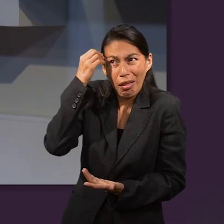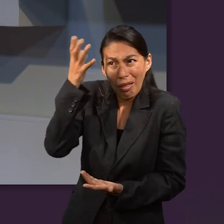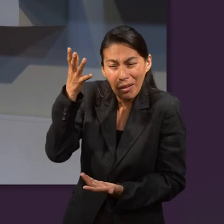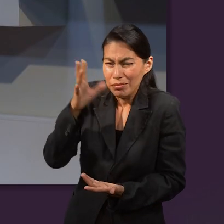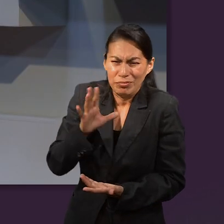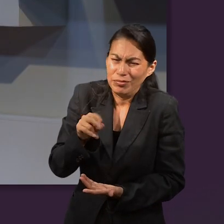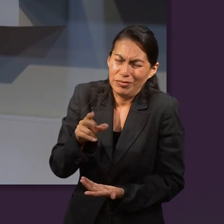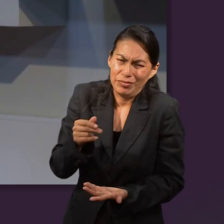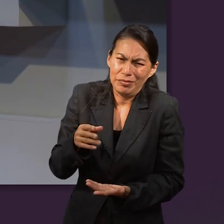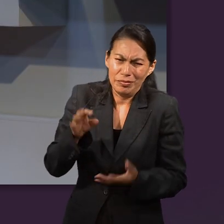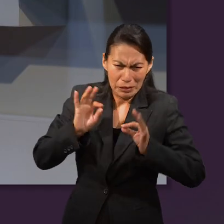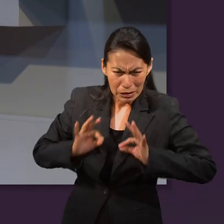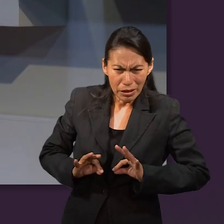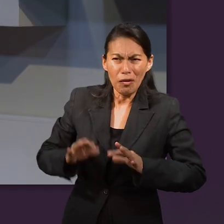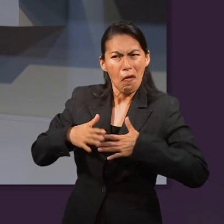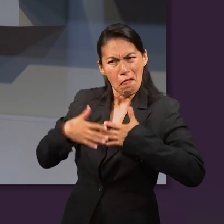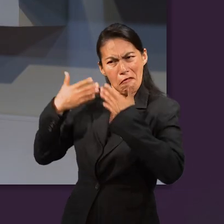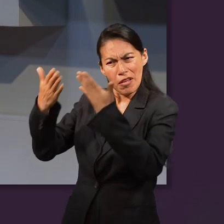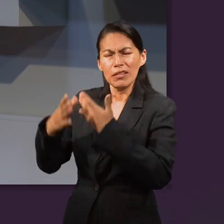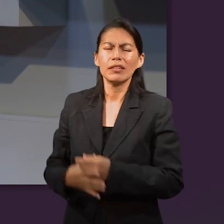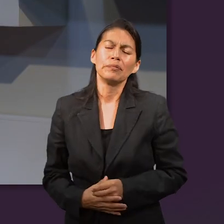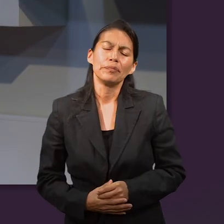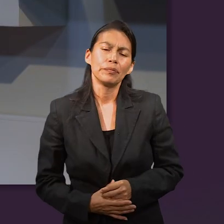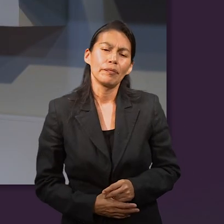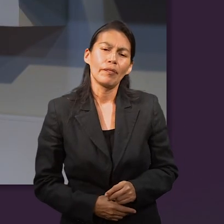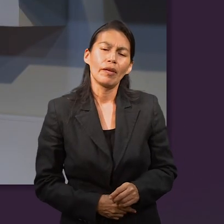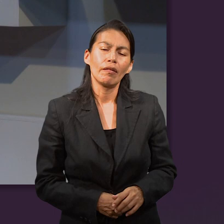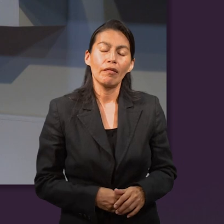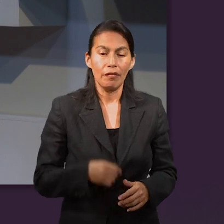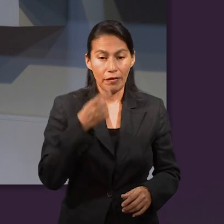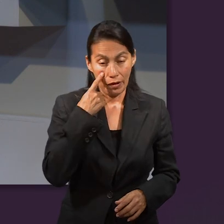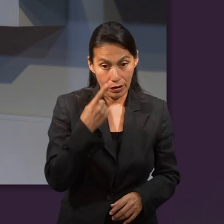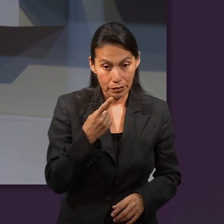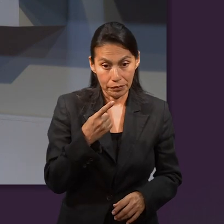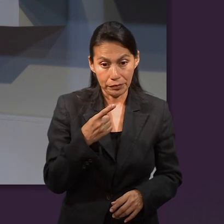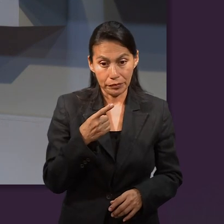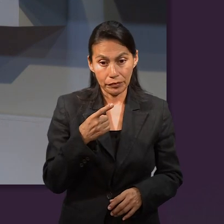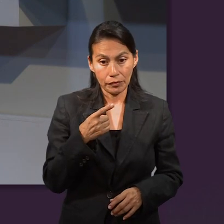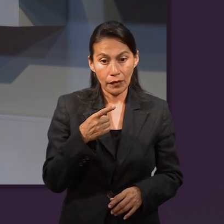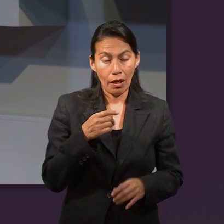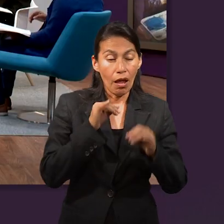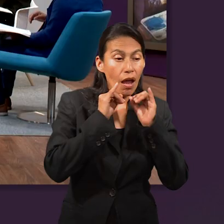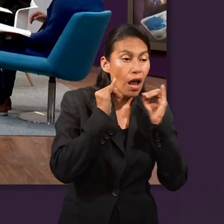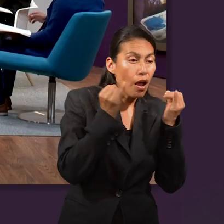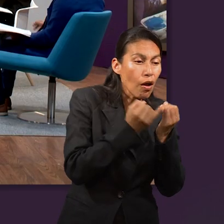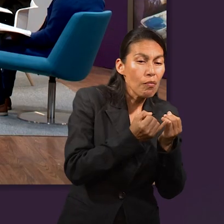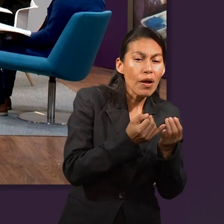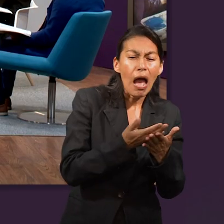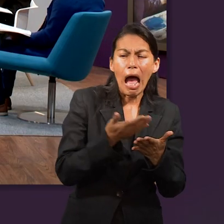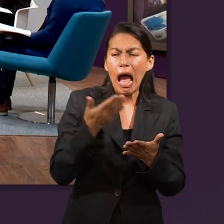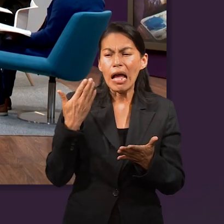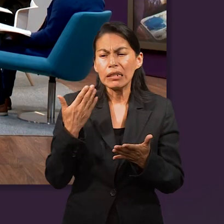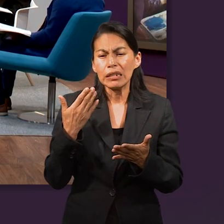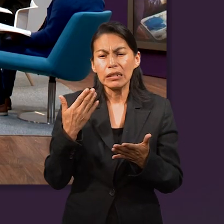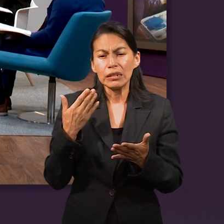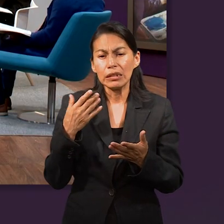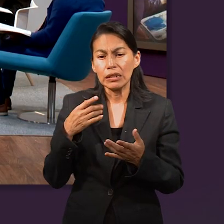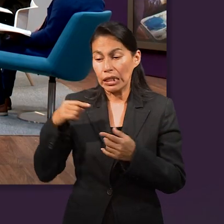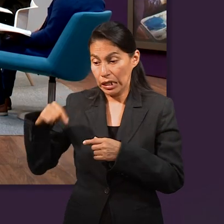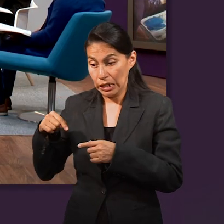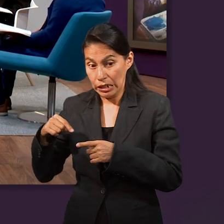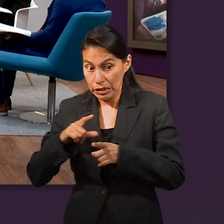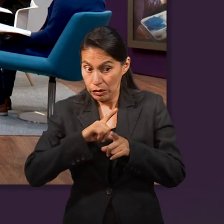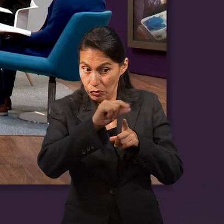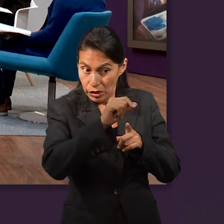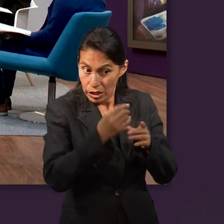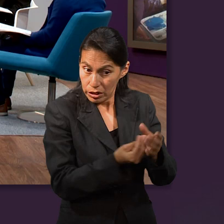aquí podemos platicar que había sido un rodeo, dice, muy largo para Jacob, quien originalmente se había ido de